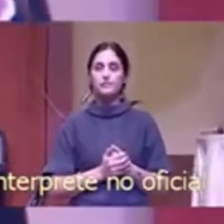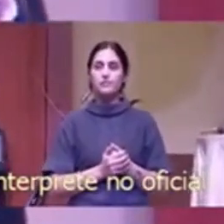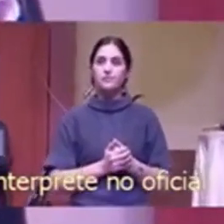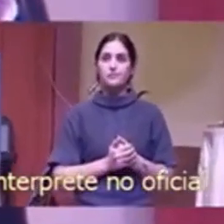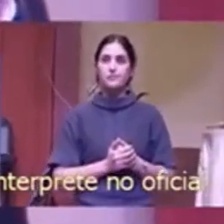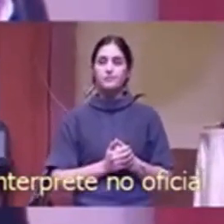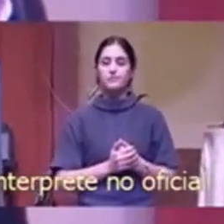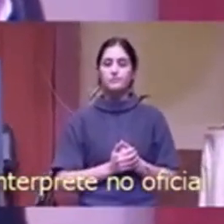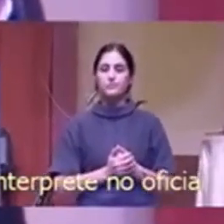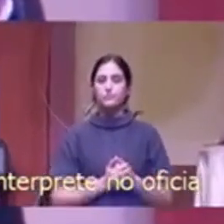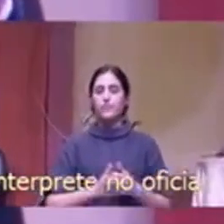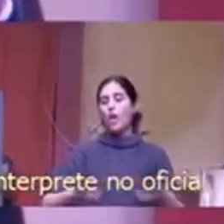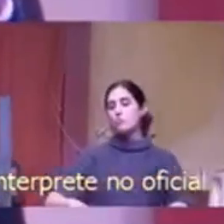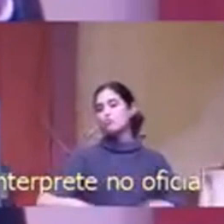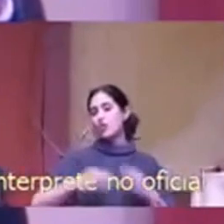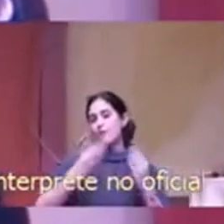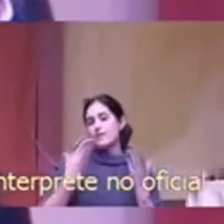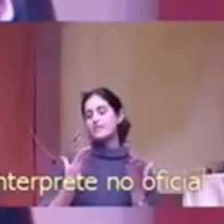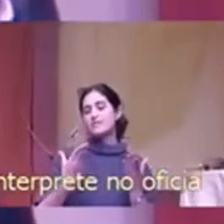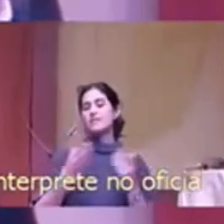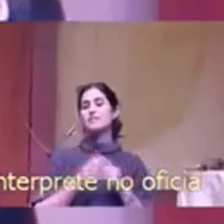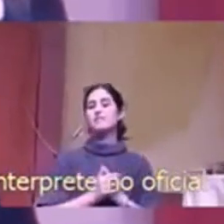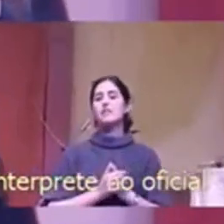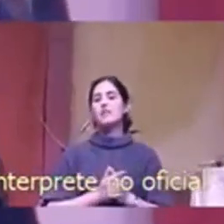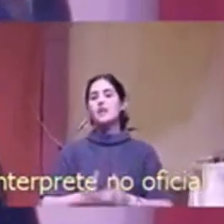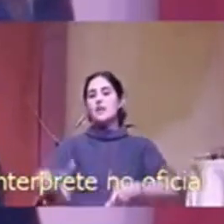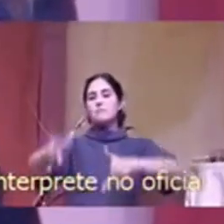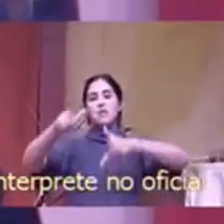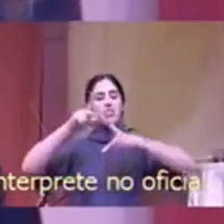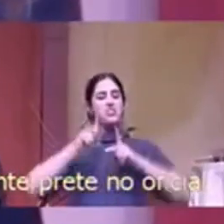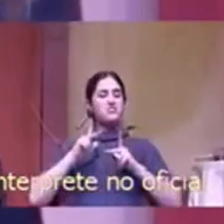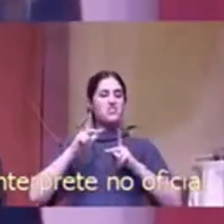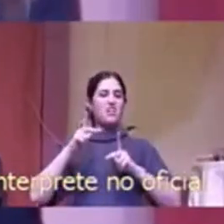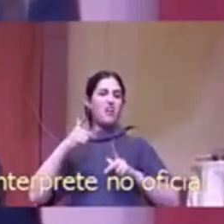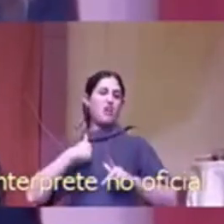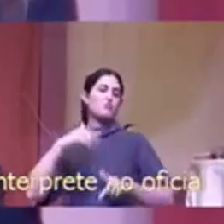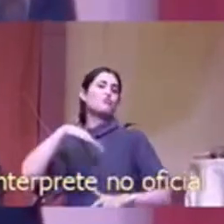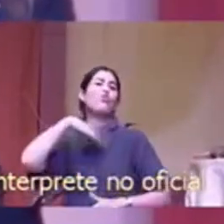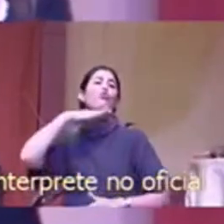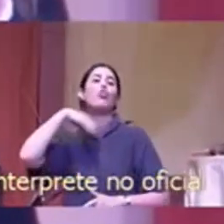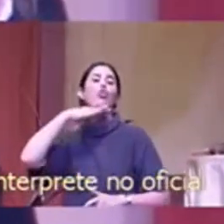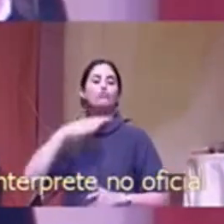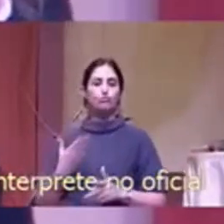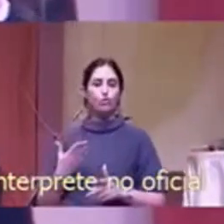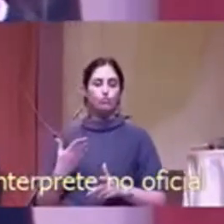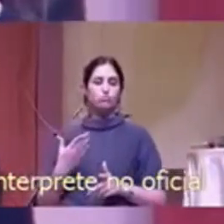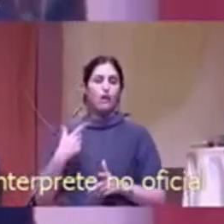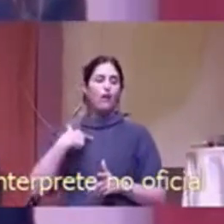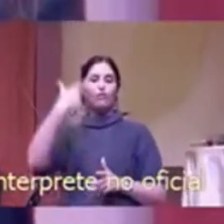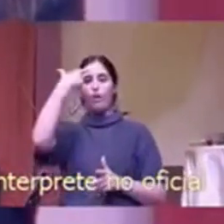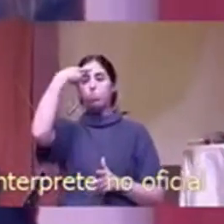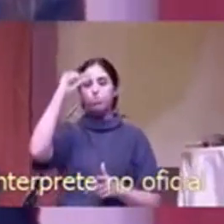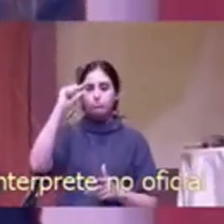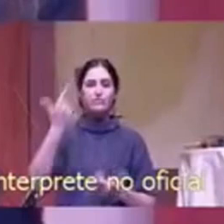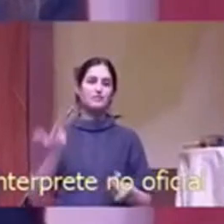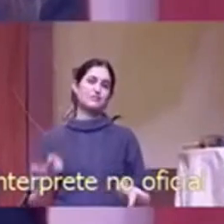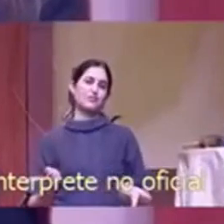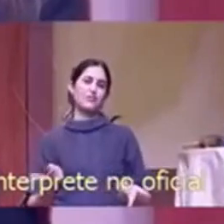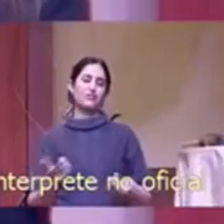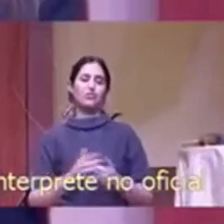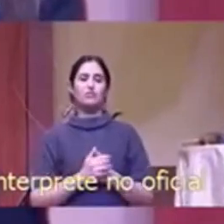muchas veces me dicen como cristiano tonto ignorante ausente de mente